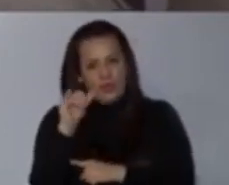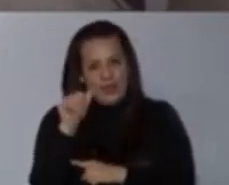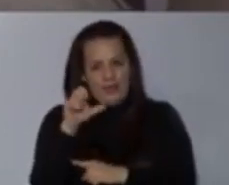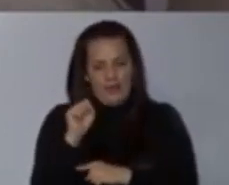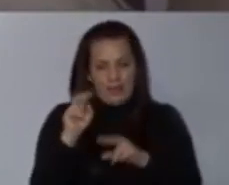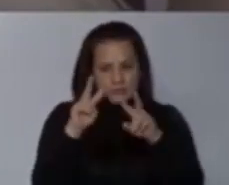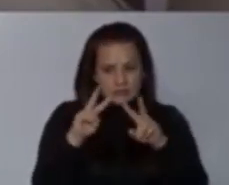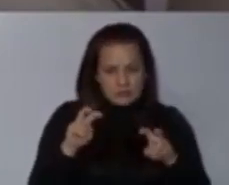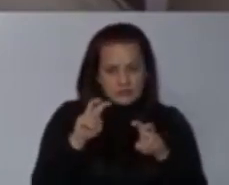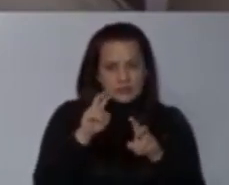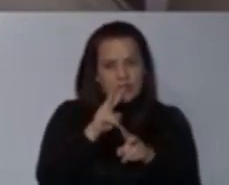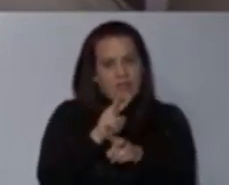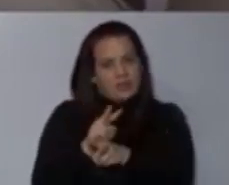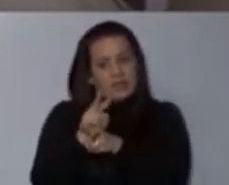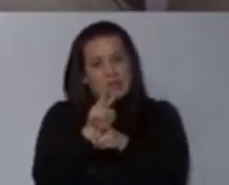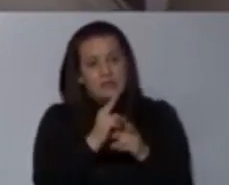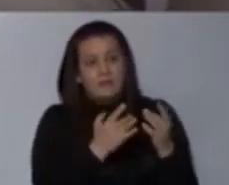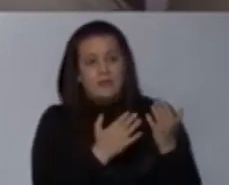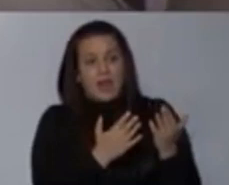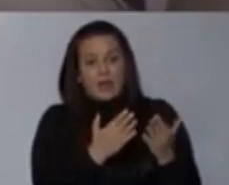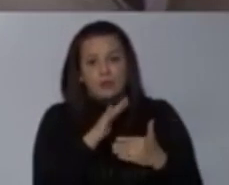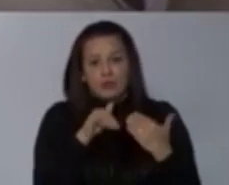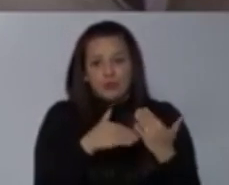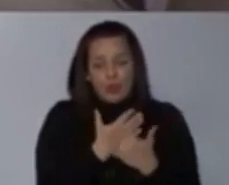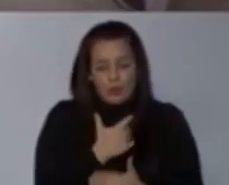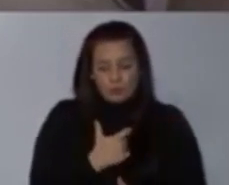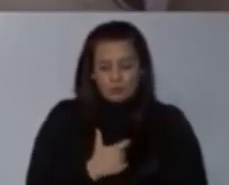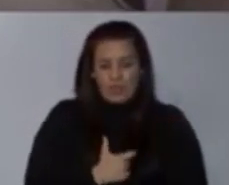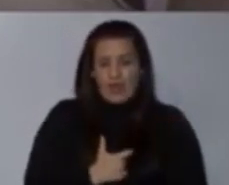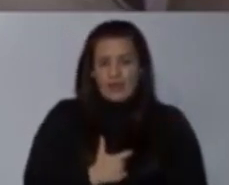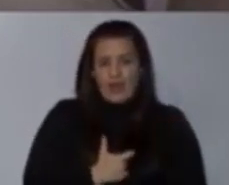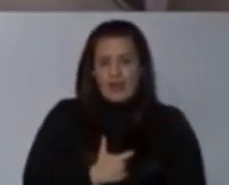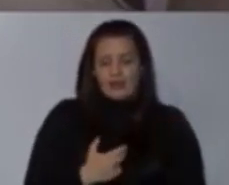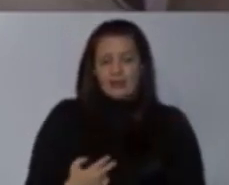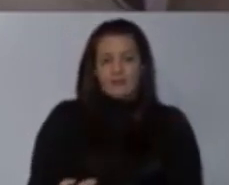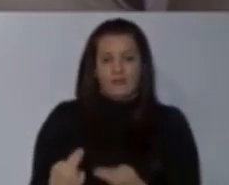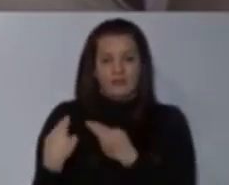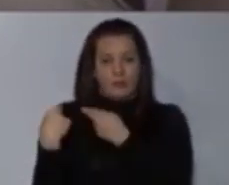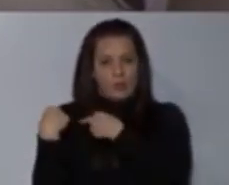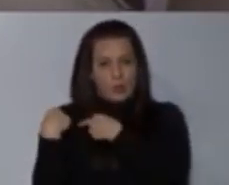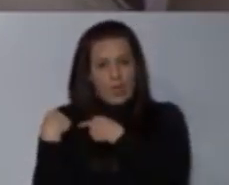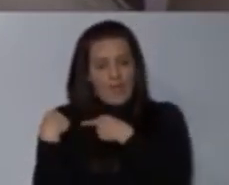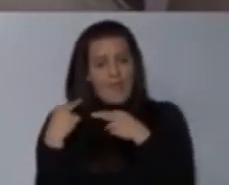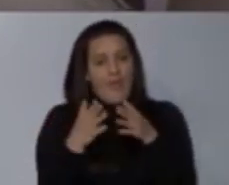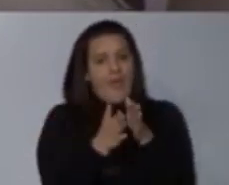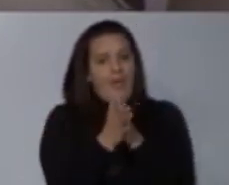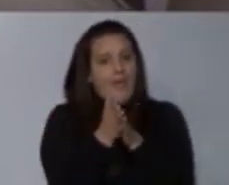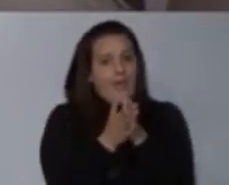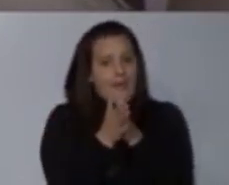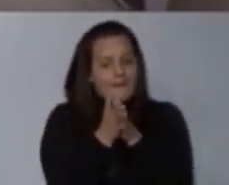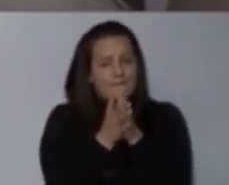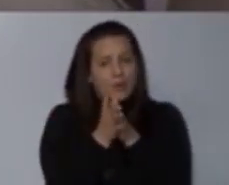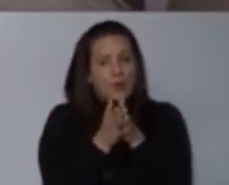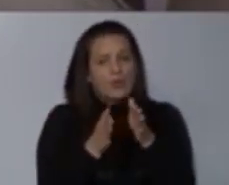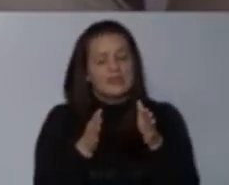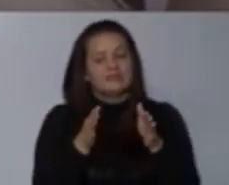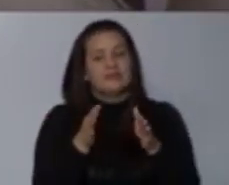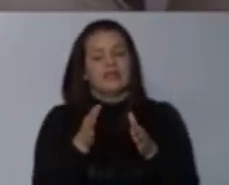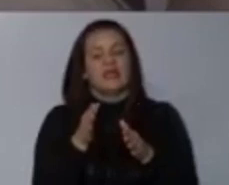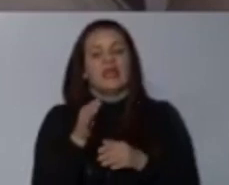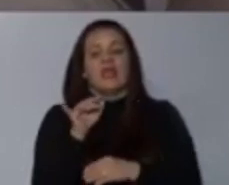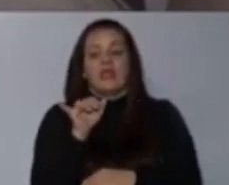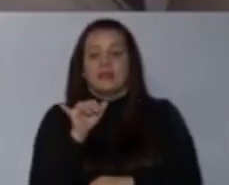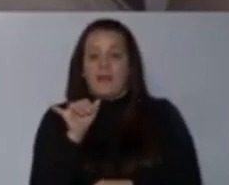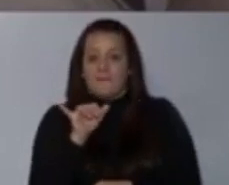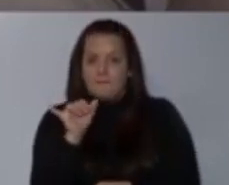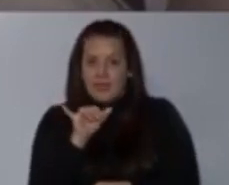todos los alcaldes responsablemente aprovechen también esta manifestación